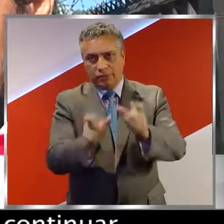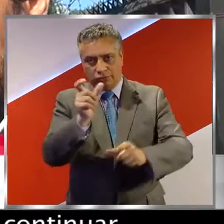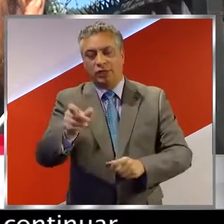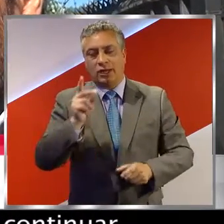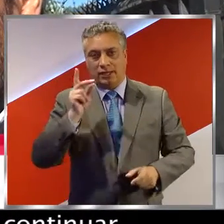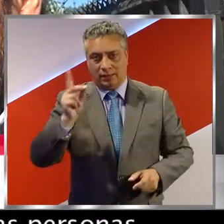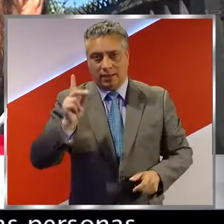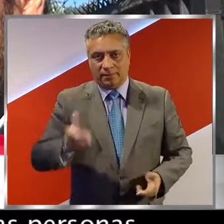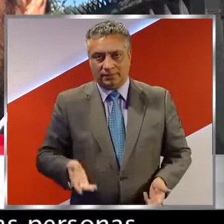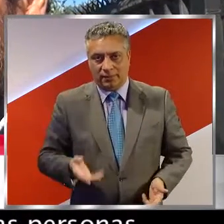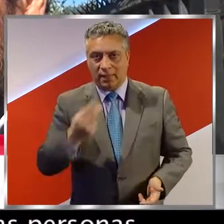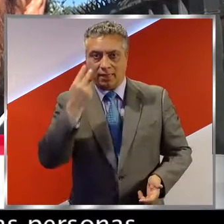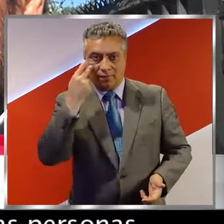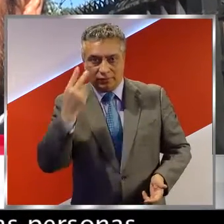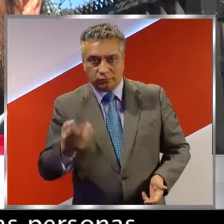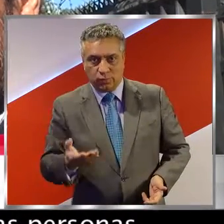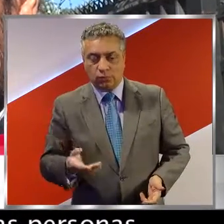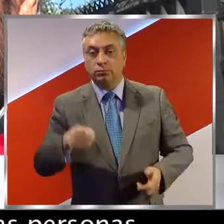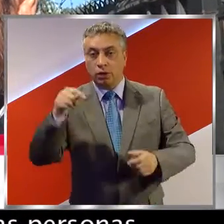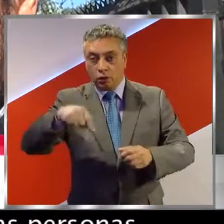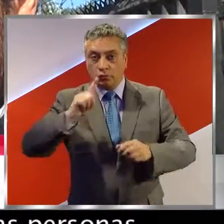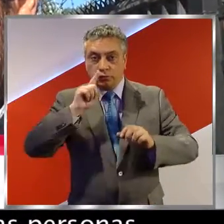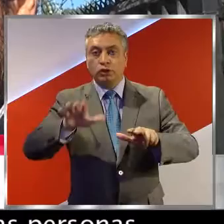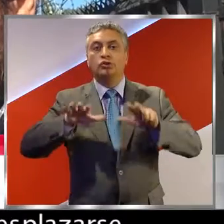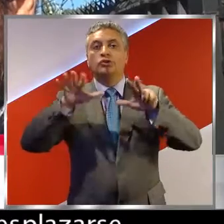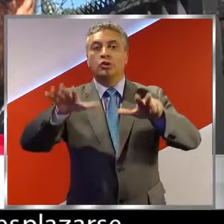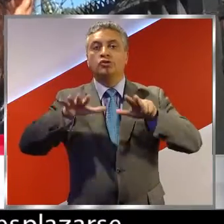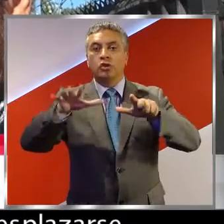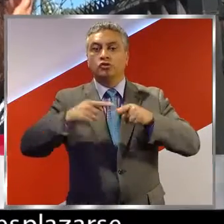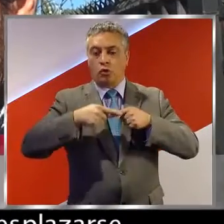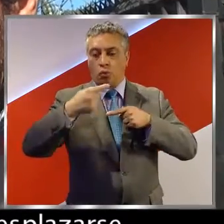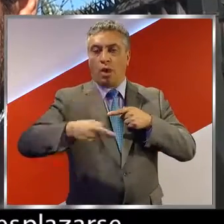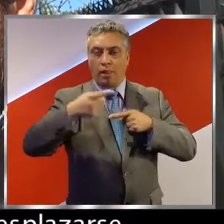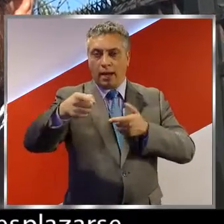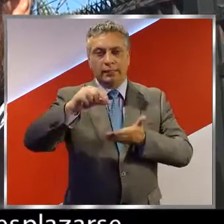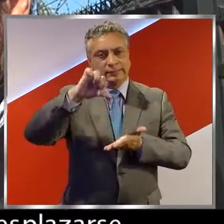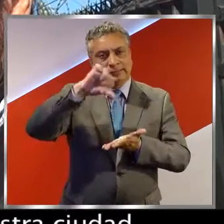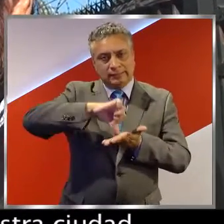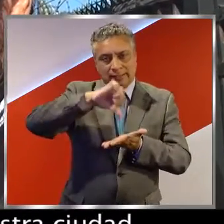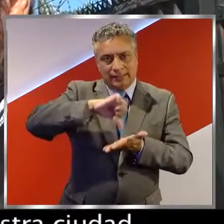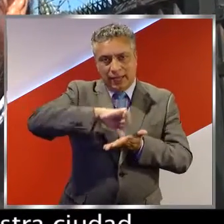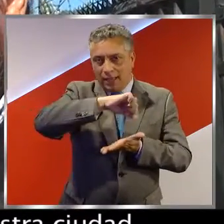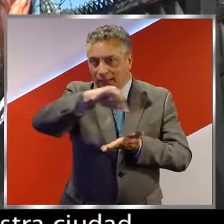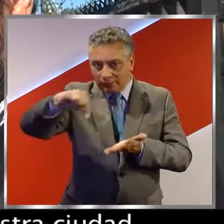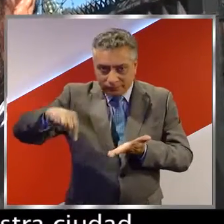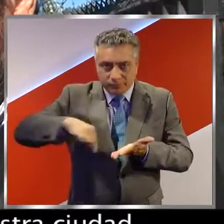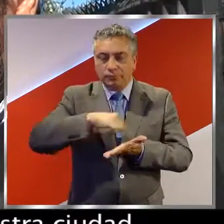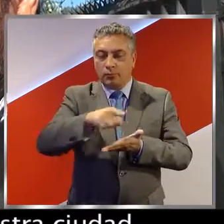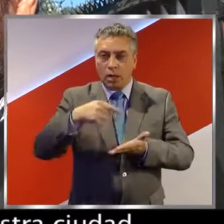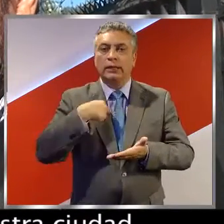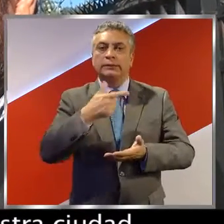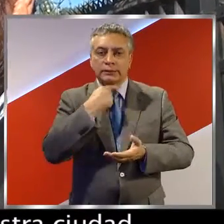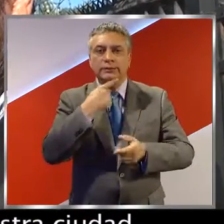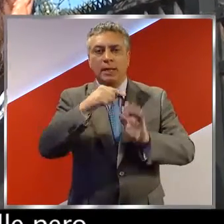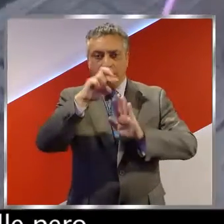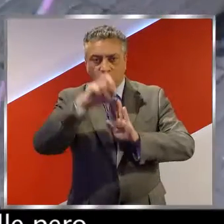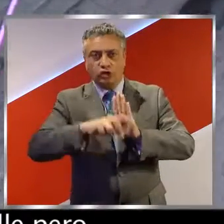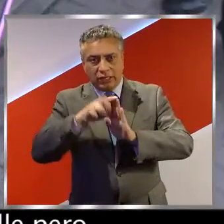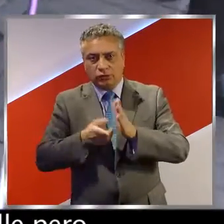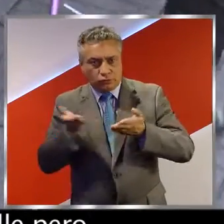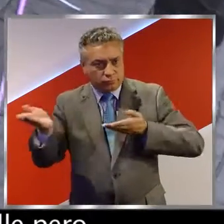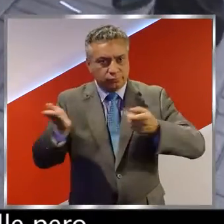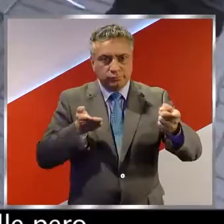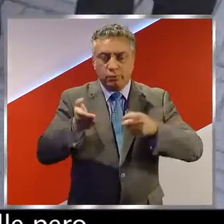serie de proyectos para continuar con esto, de tal manera que las personas carentes de visión puedan desplazarse sin ningún problema por nuestra ciudad.